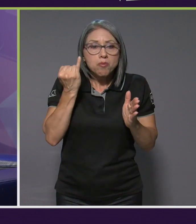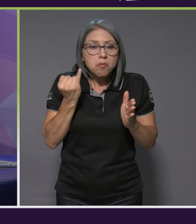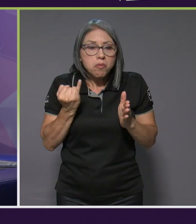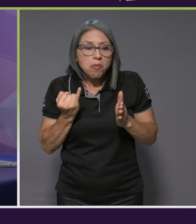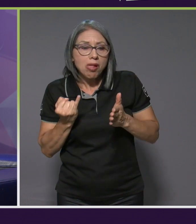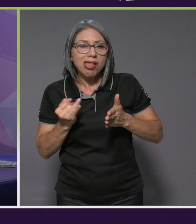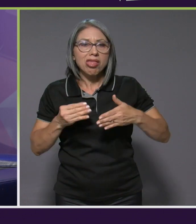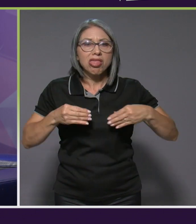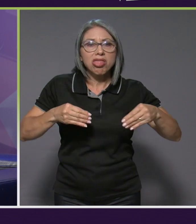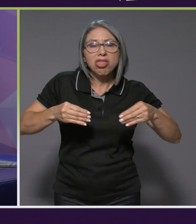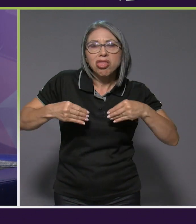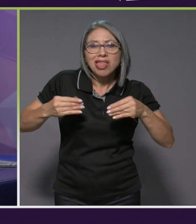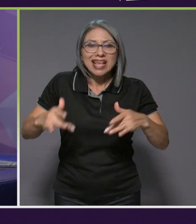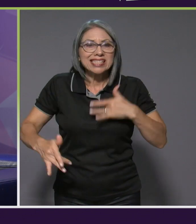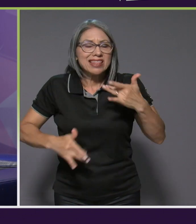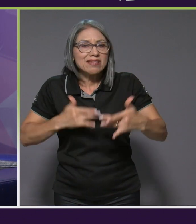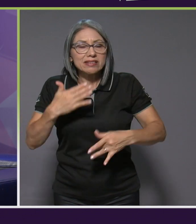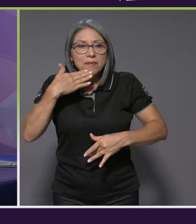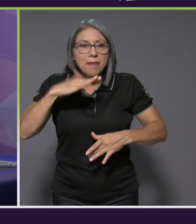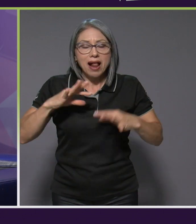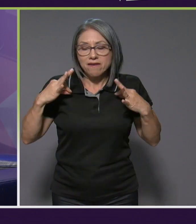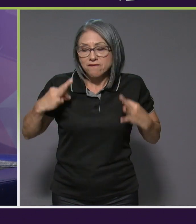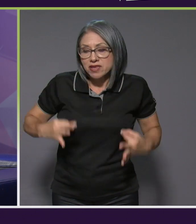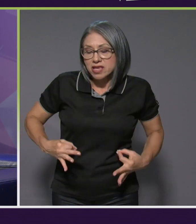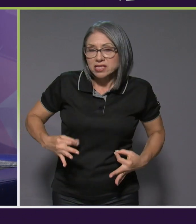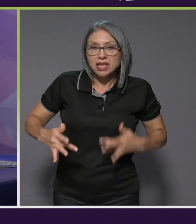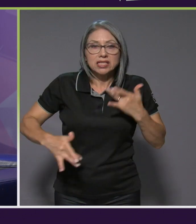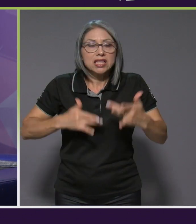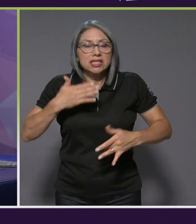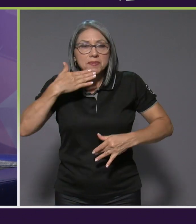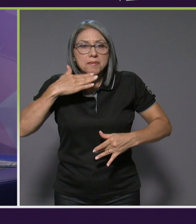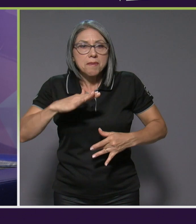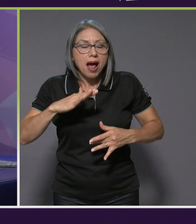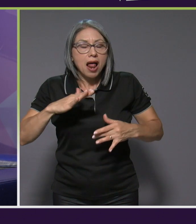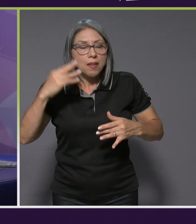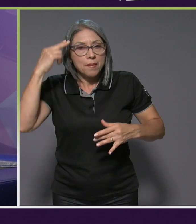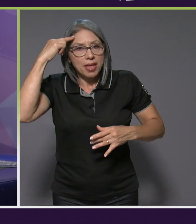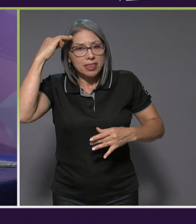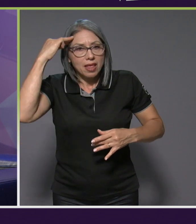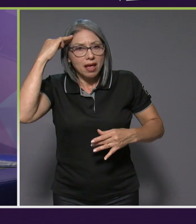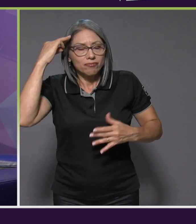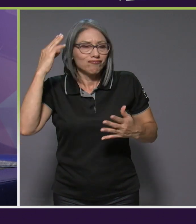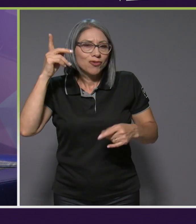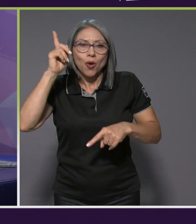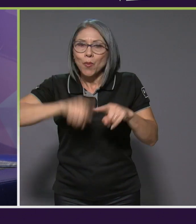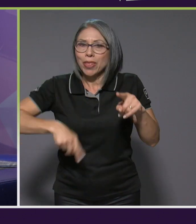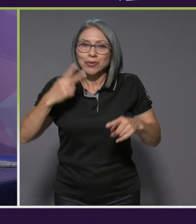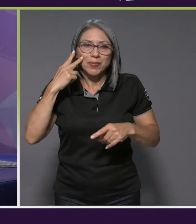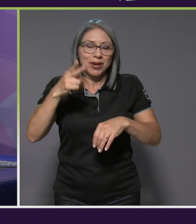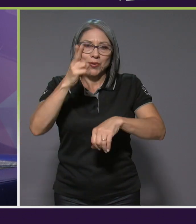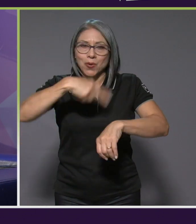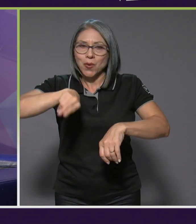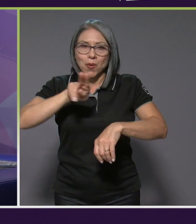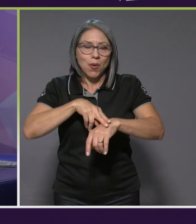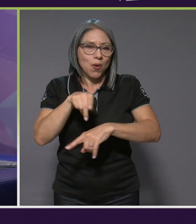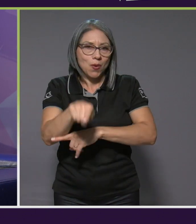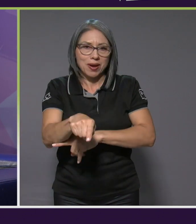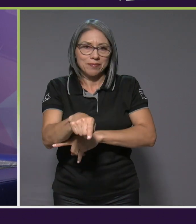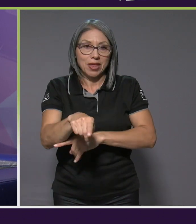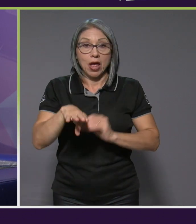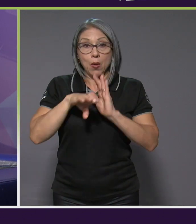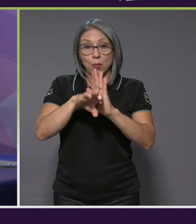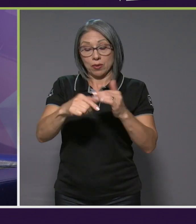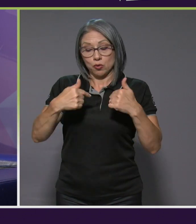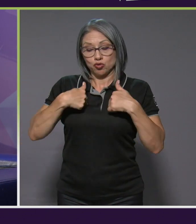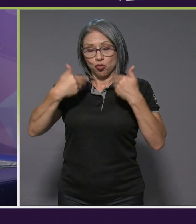el sentirse mal física o mentalmente, ¿verdad?, de ambas formas y no podemos normalizar esto. Si, bueno, si yo como persona